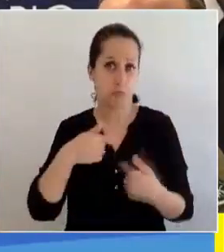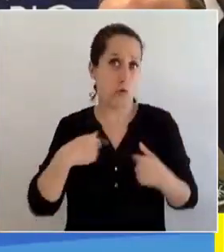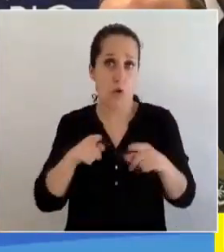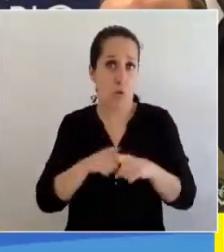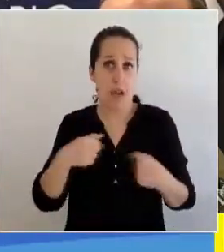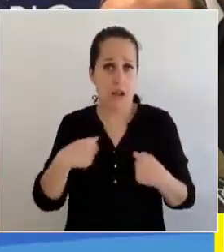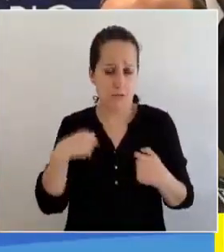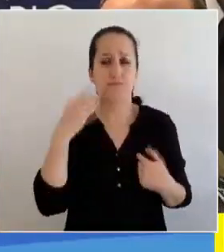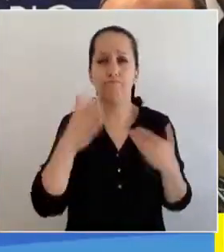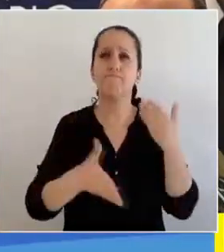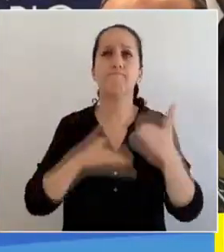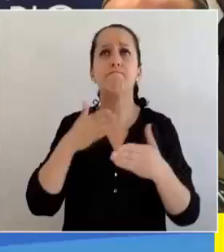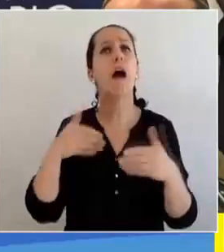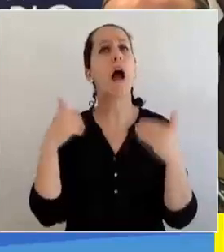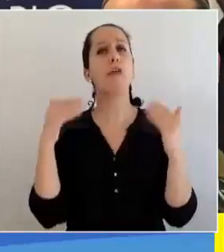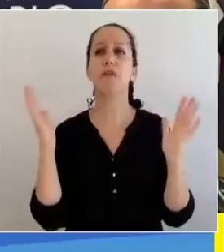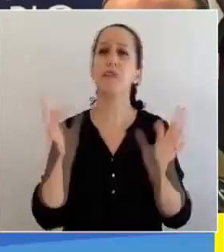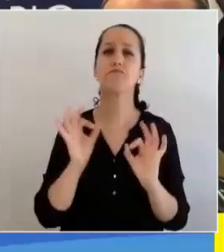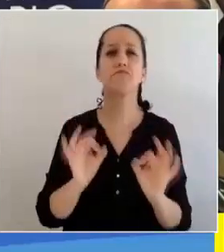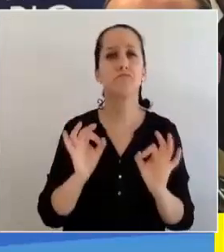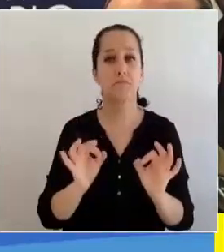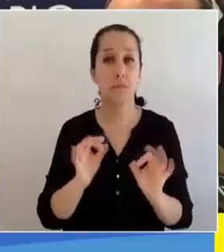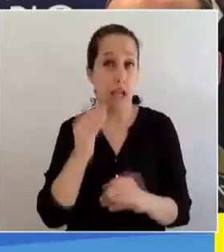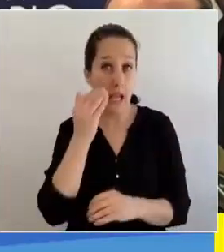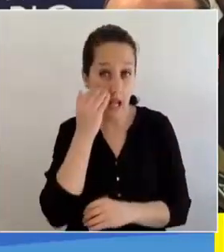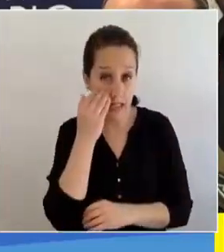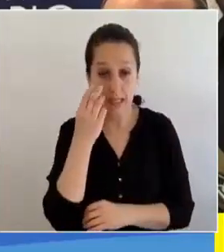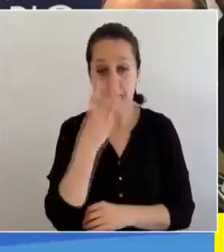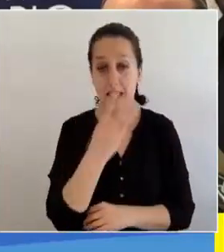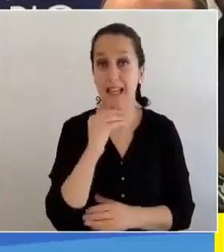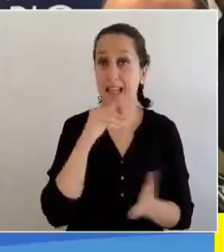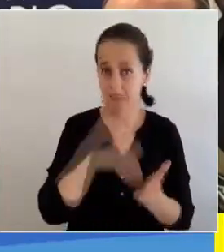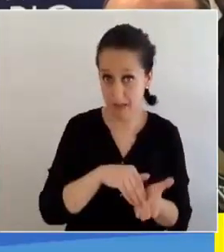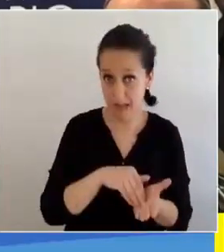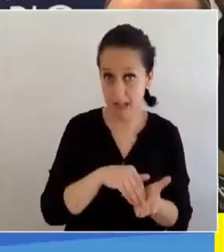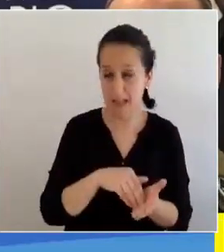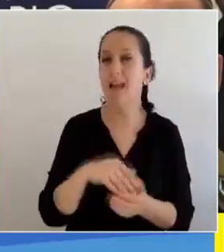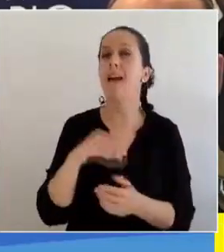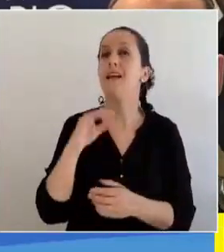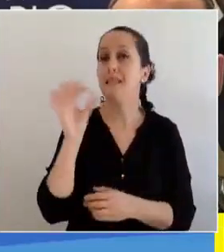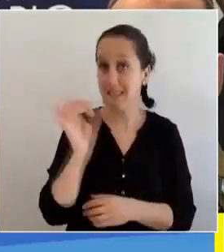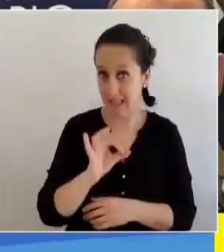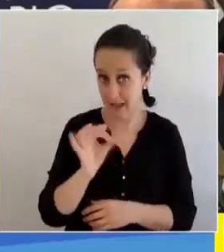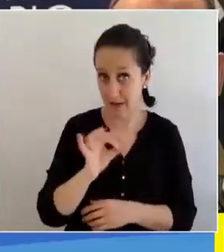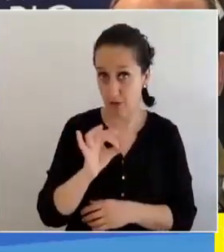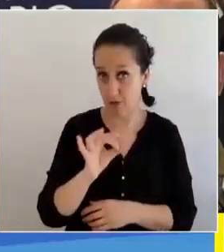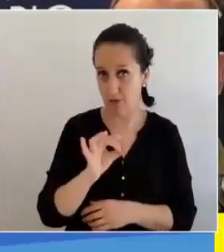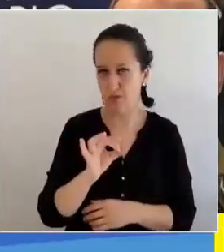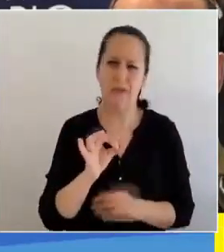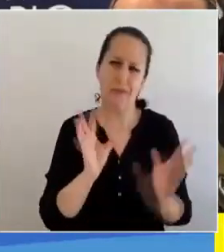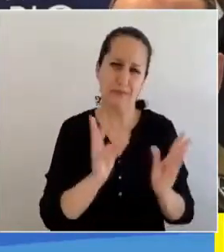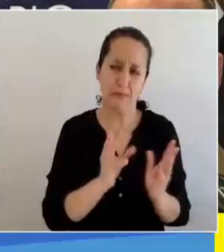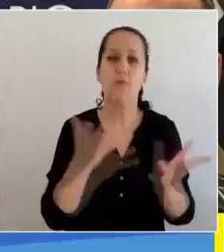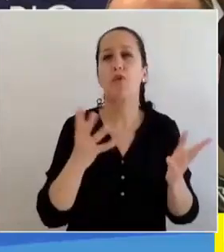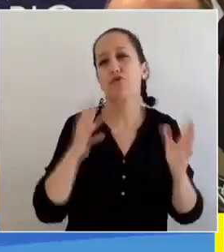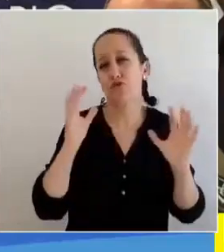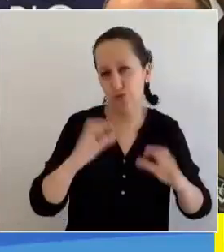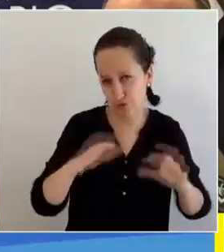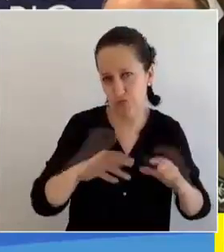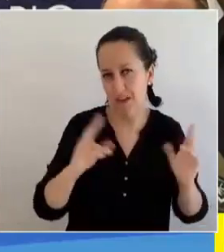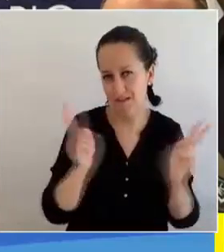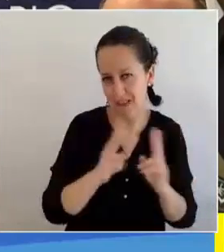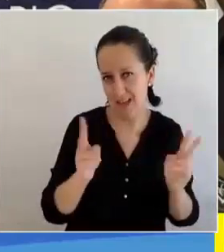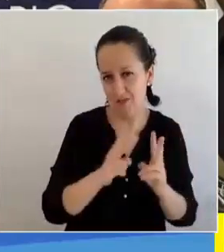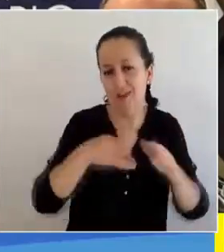llegamos a disfrutar de Rec al aire libre. Casi 30 mil, lo hicimos el día sábado, producto de la lluvia y del